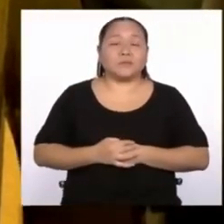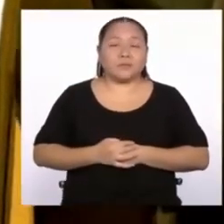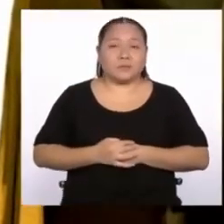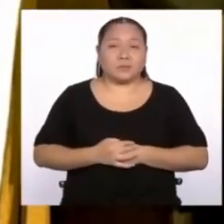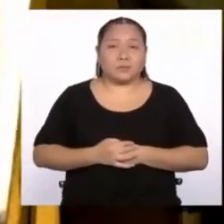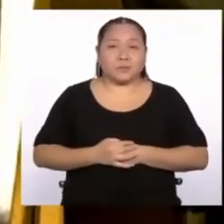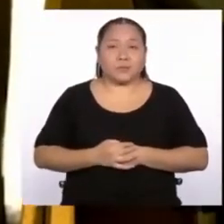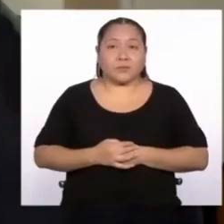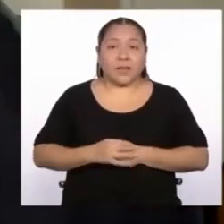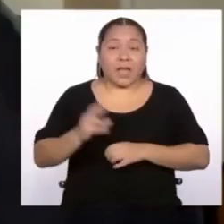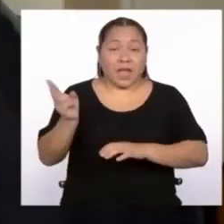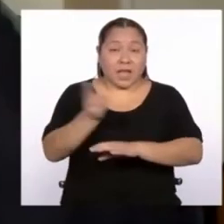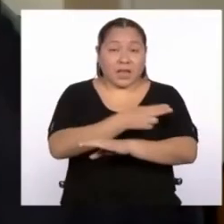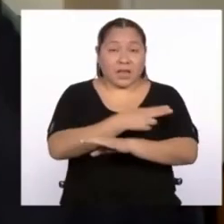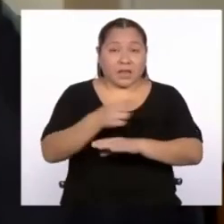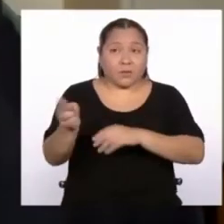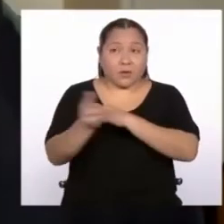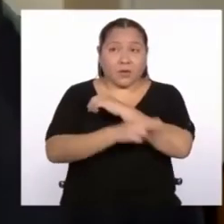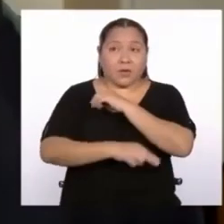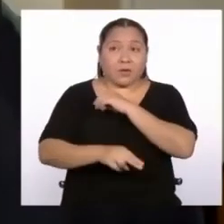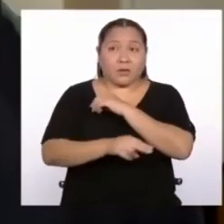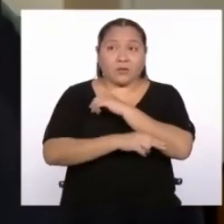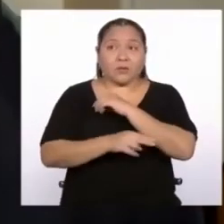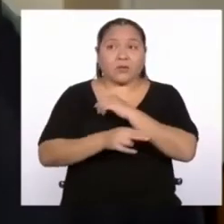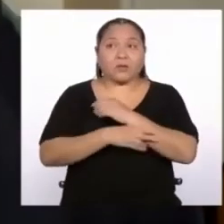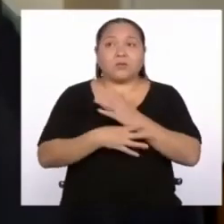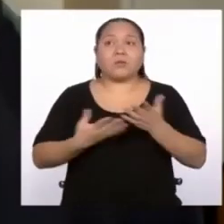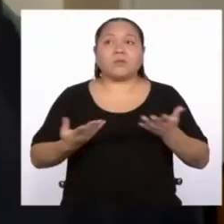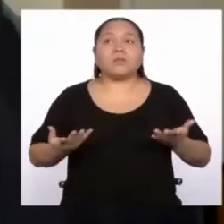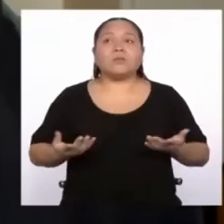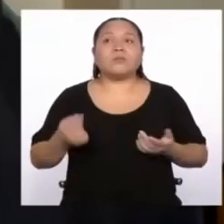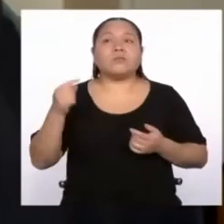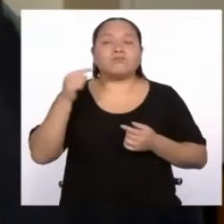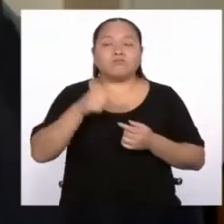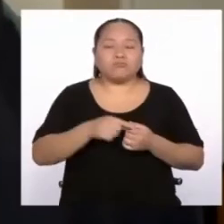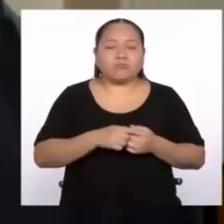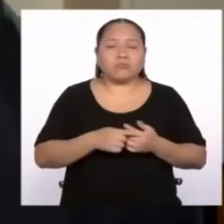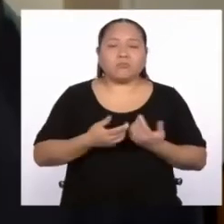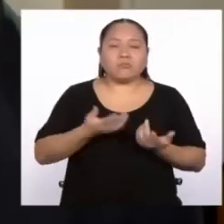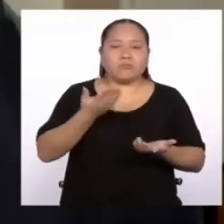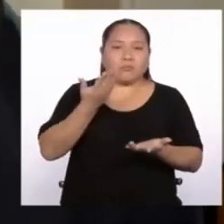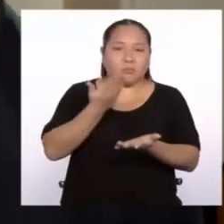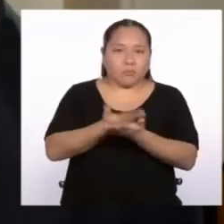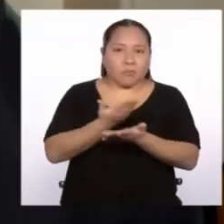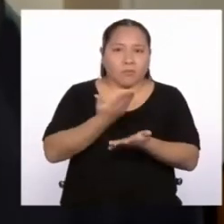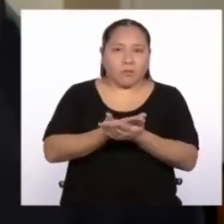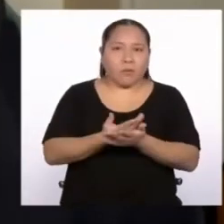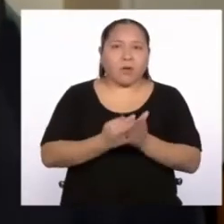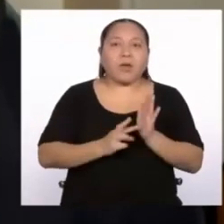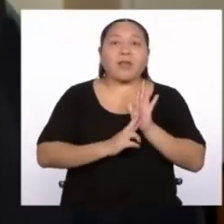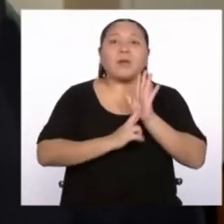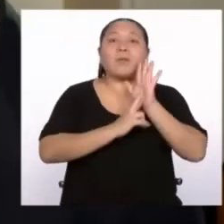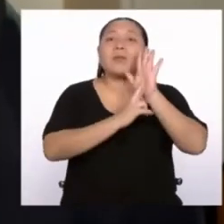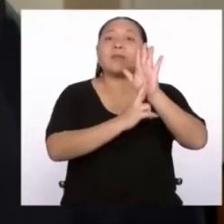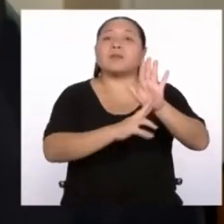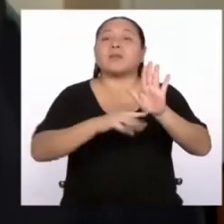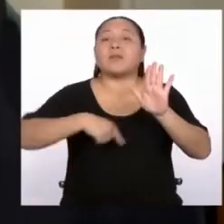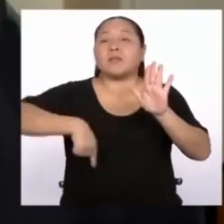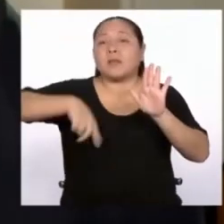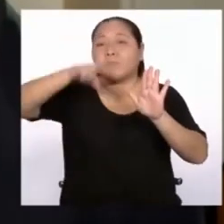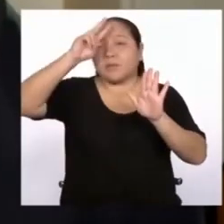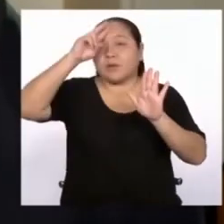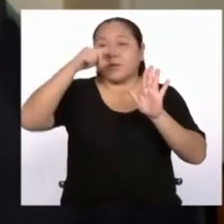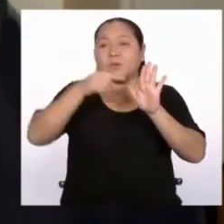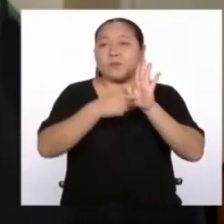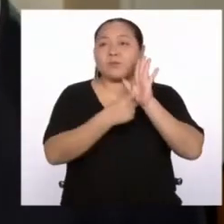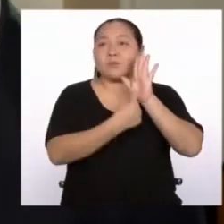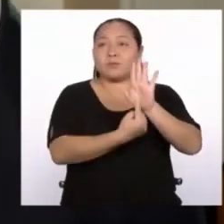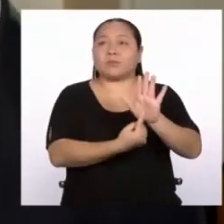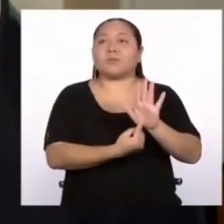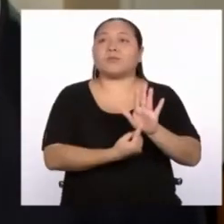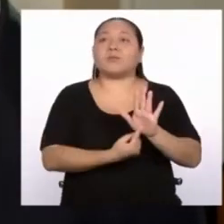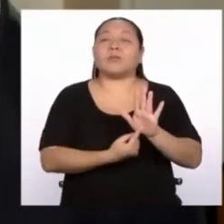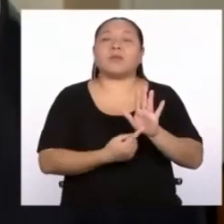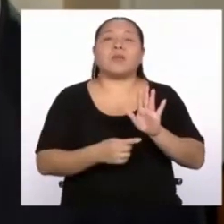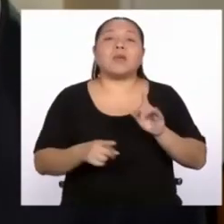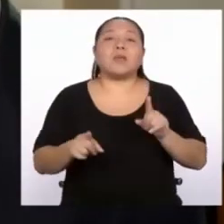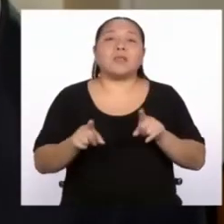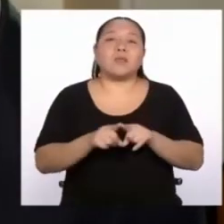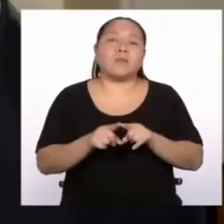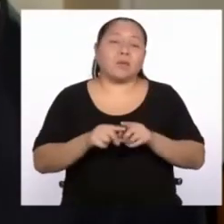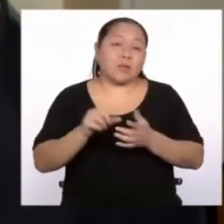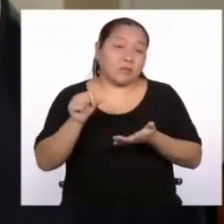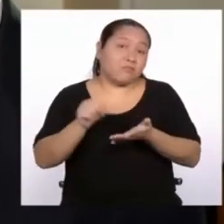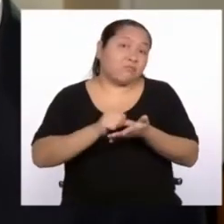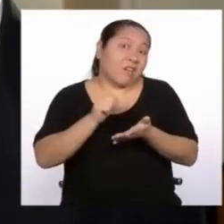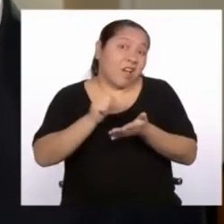El himno nacional tiene una ley de intangibilidad, el himno nacional es una obra representativa, que además de ser una obra